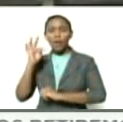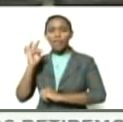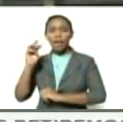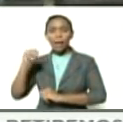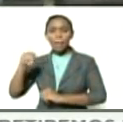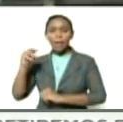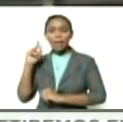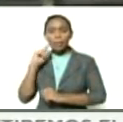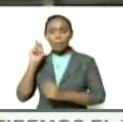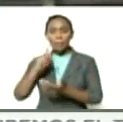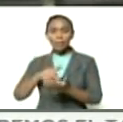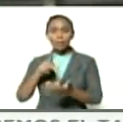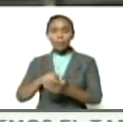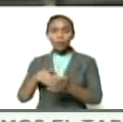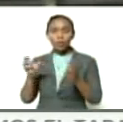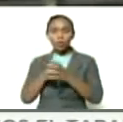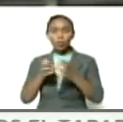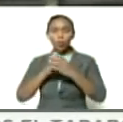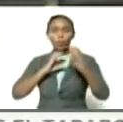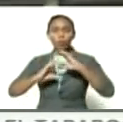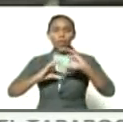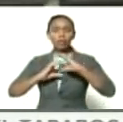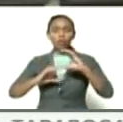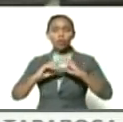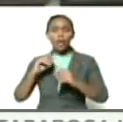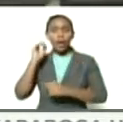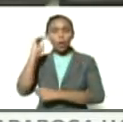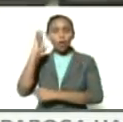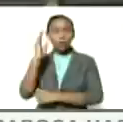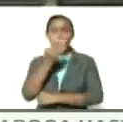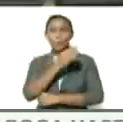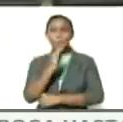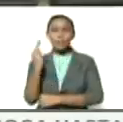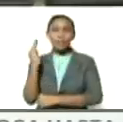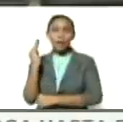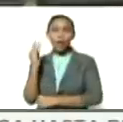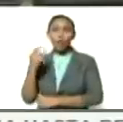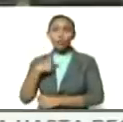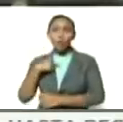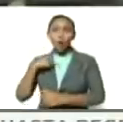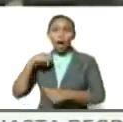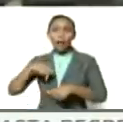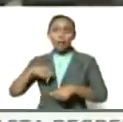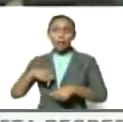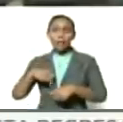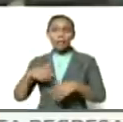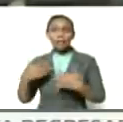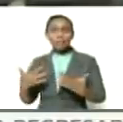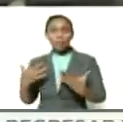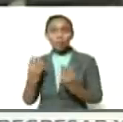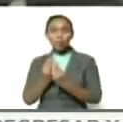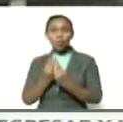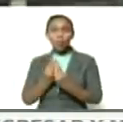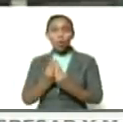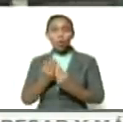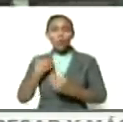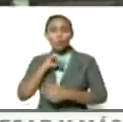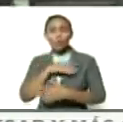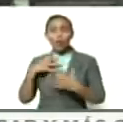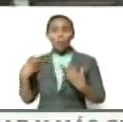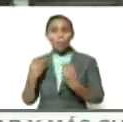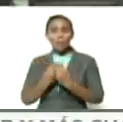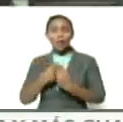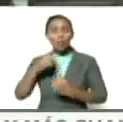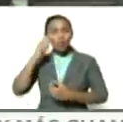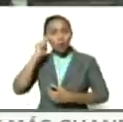miembro del comité regional de comunicación del congreso bicentenario me encuentro acá presidente también junto con nuestra compañera